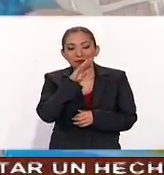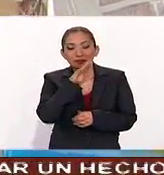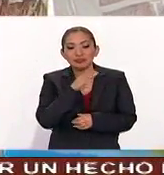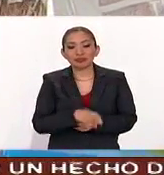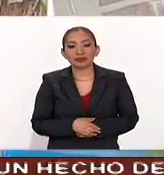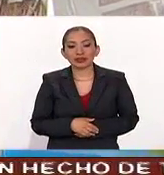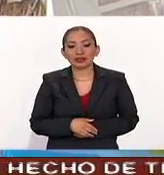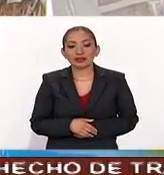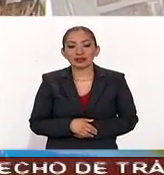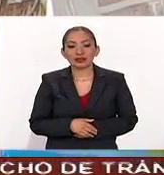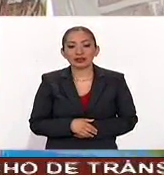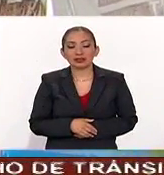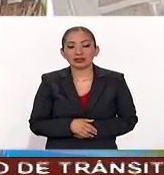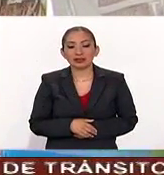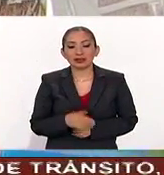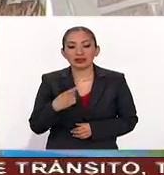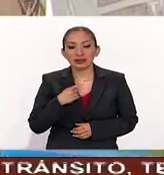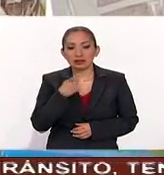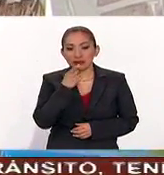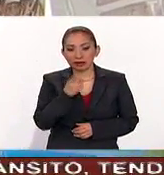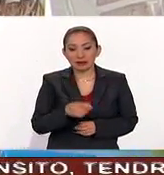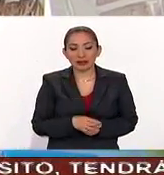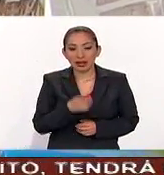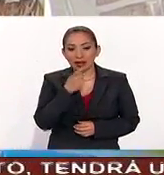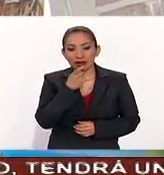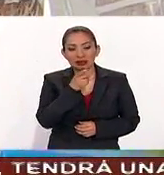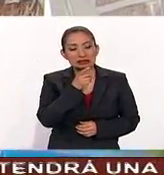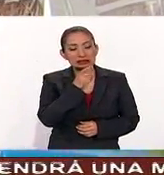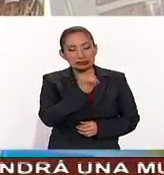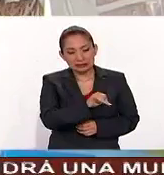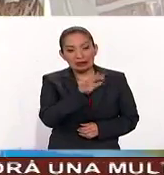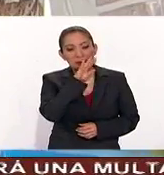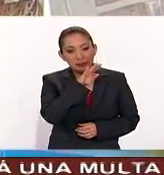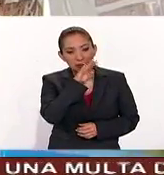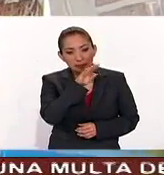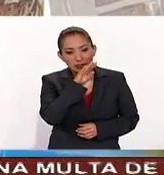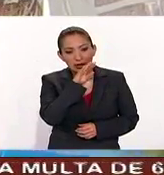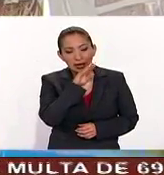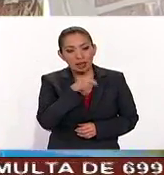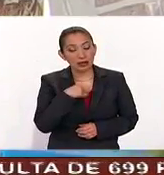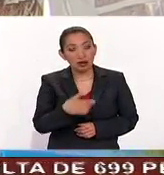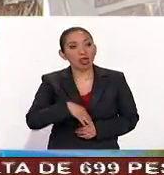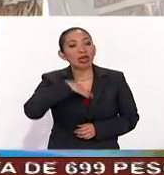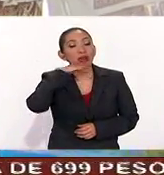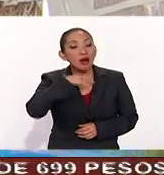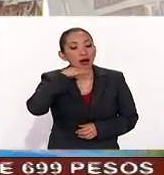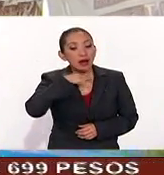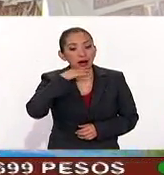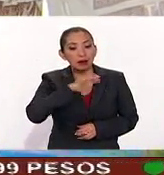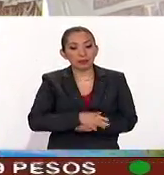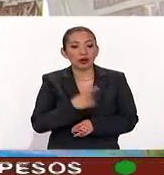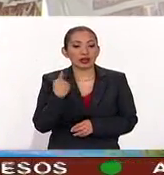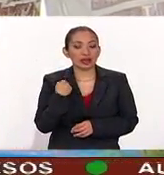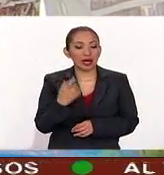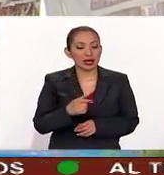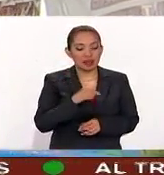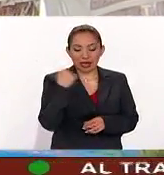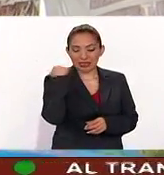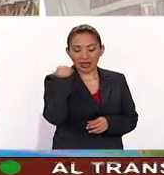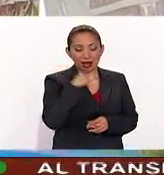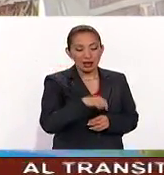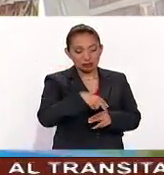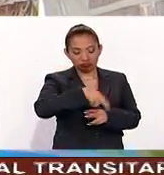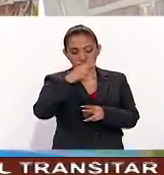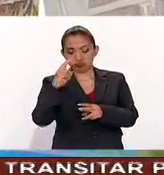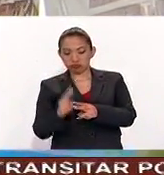dijo, leí una tajada en la ingresión y yo le dije, sí mamá, no me fijé porque estaba de espaldas y